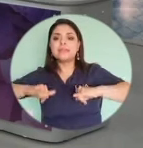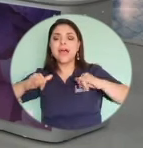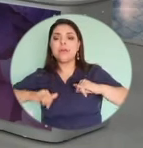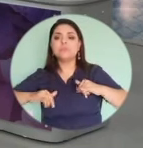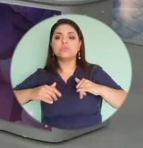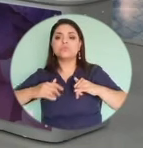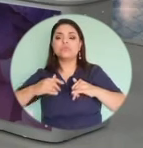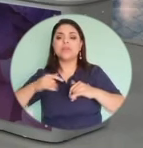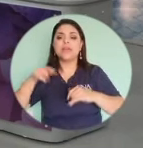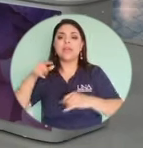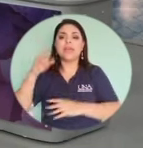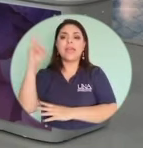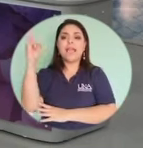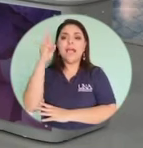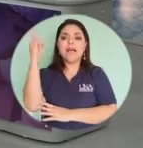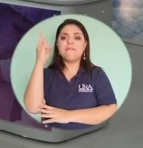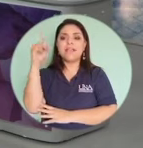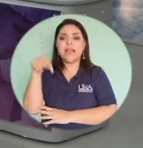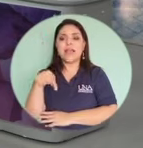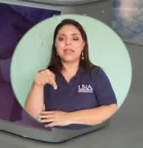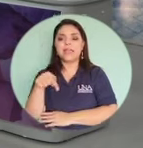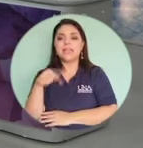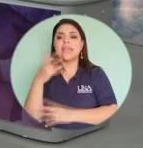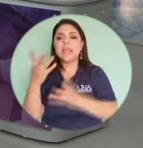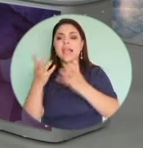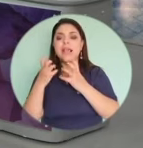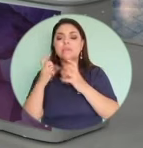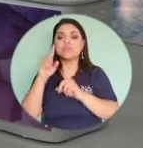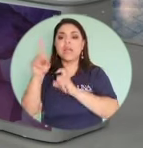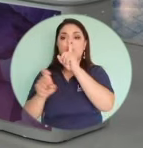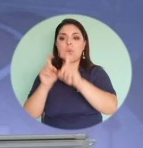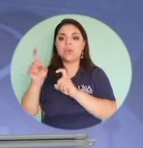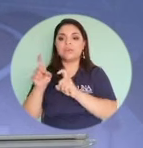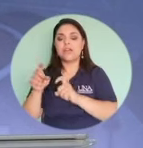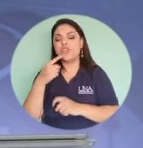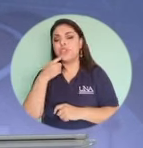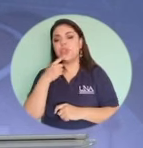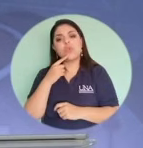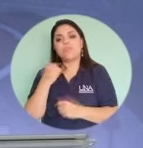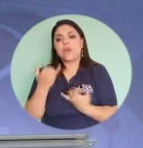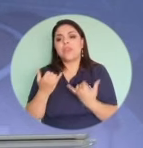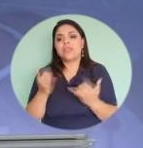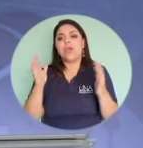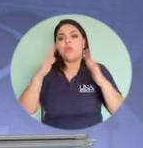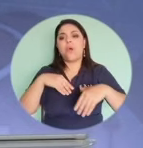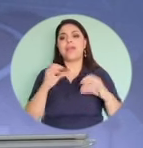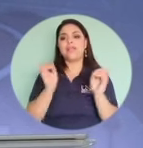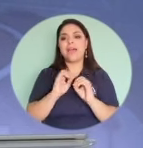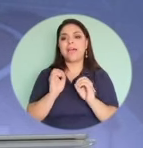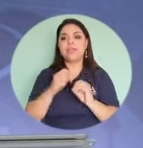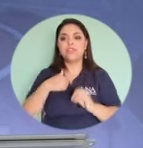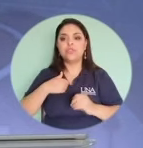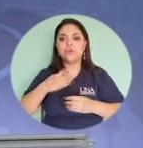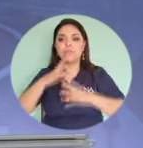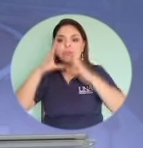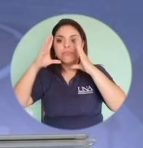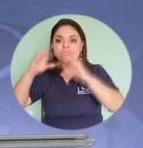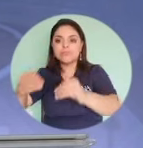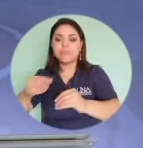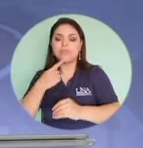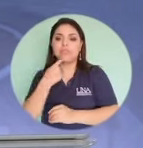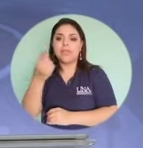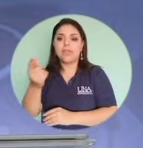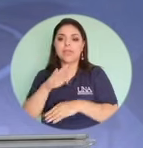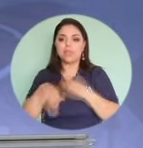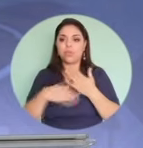queremos hacer una encuesta. No, es que en este momento no hay nadie en la casa. Bueno, ya estamos dando información. Cuando nos